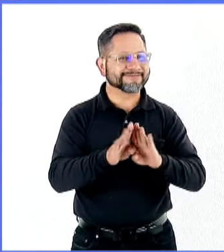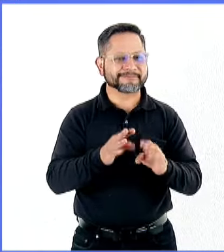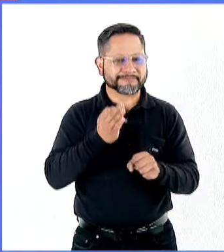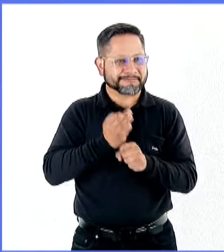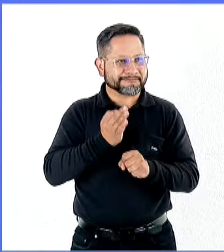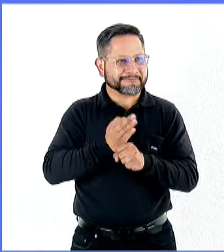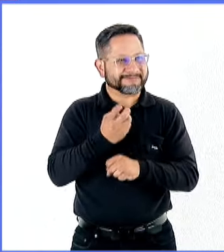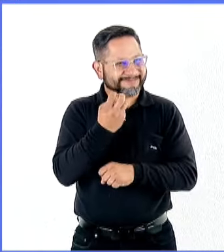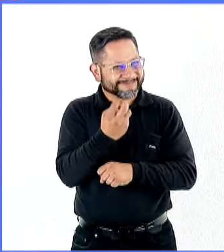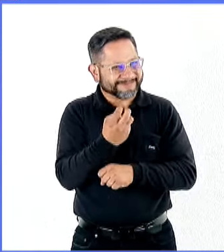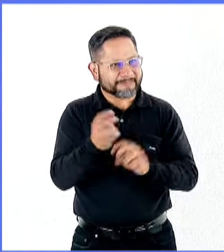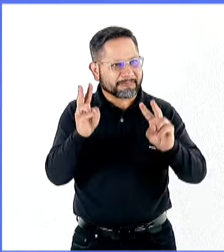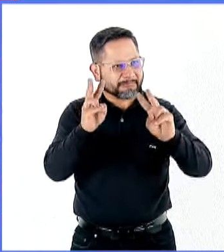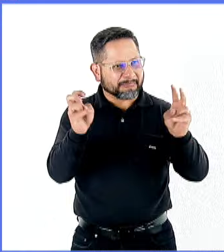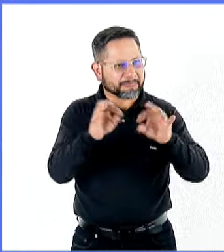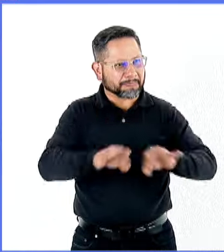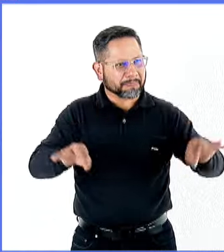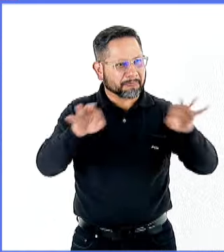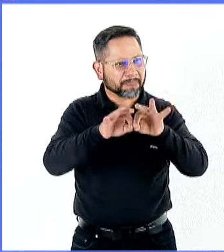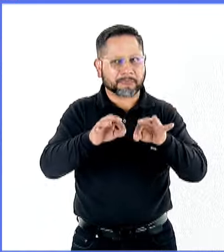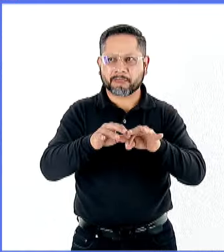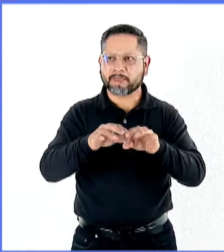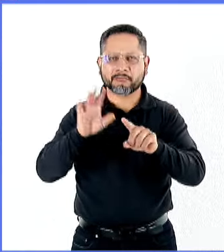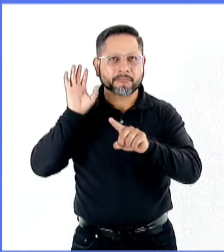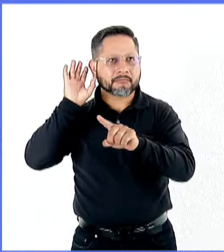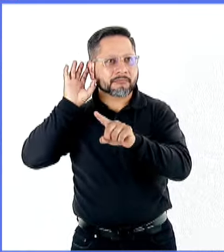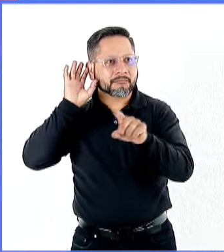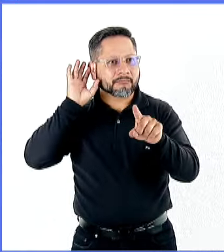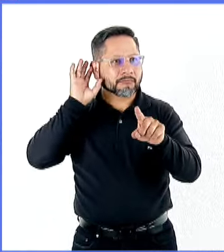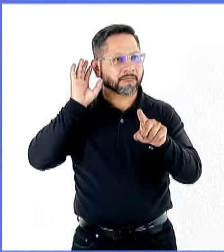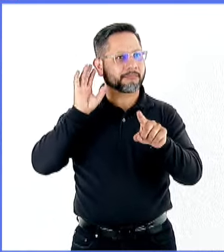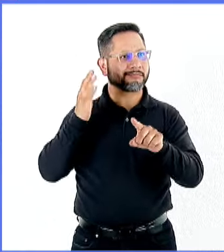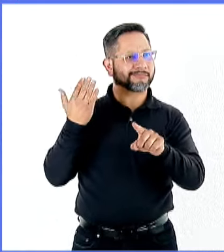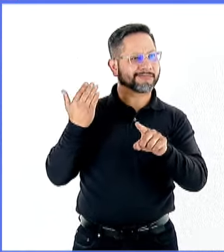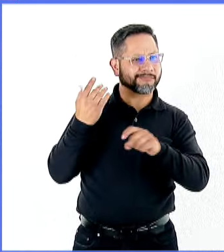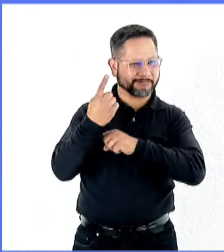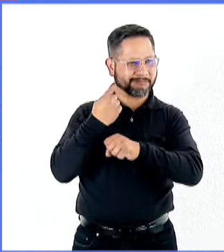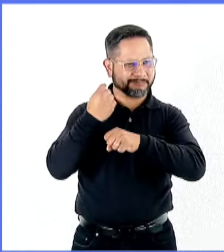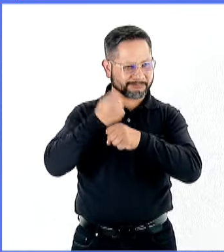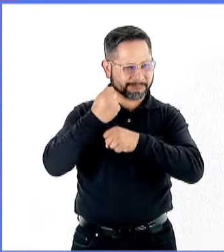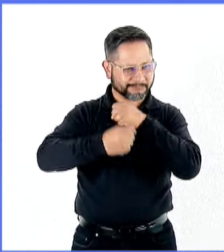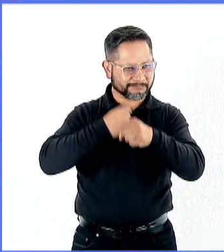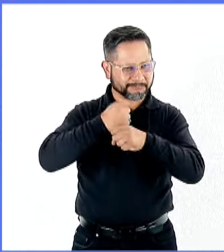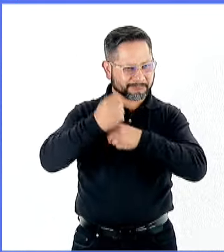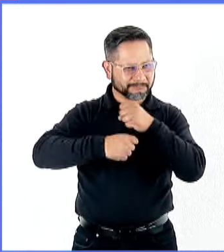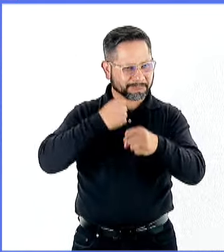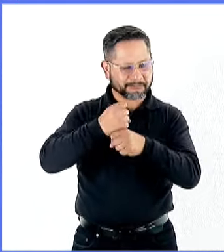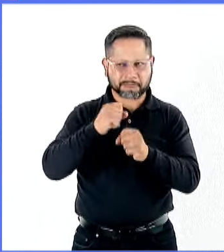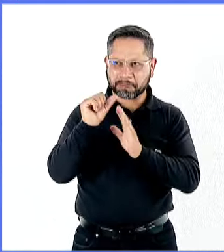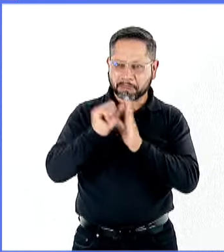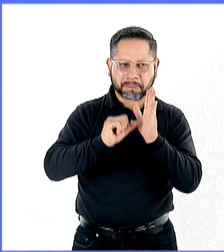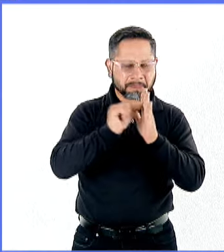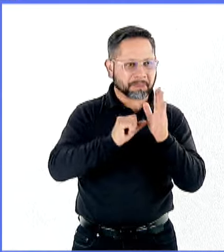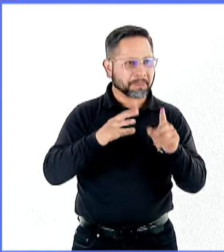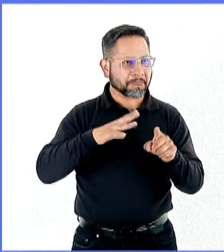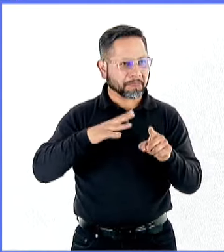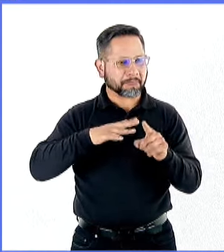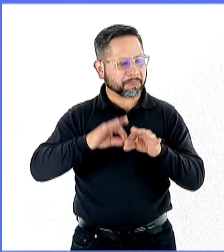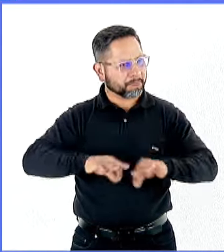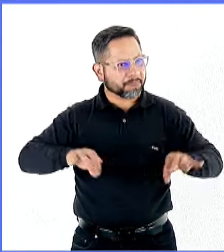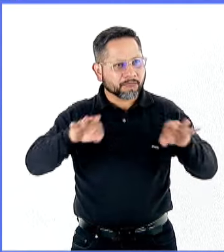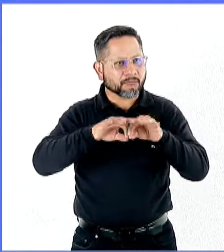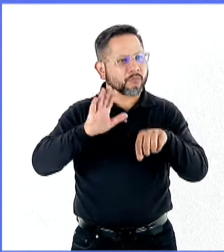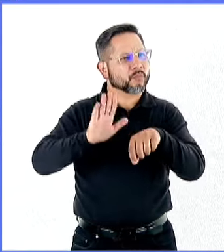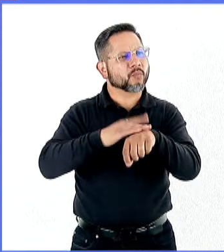hablando hoy de esto, por qué ha sido noticia durante los últimos meses, quizá un par de años en nuestro país, precisamente nos decías que tiene que ver